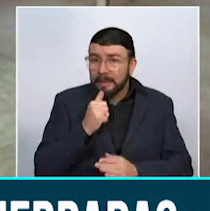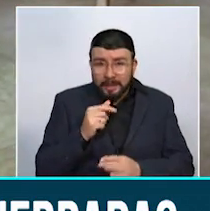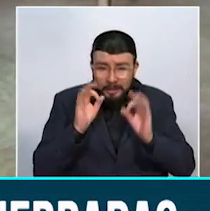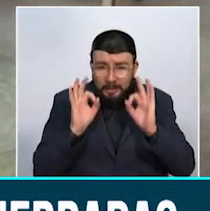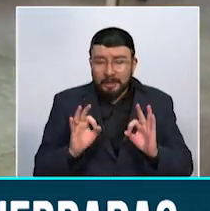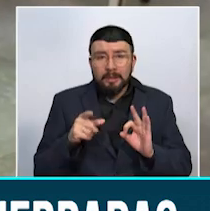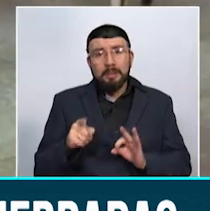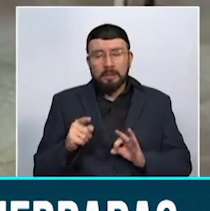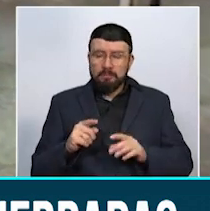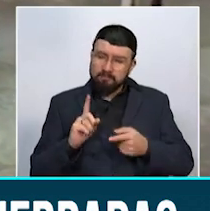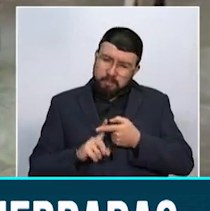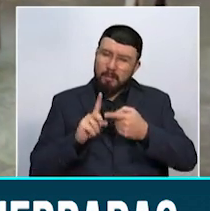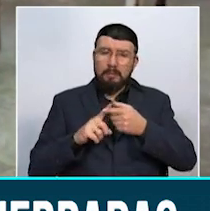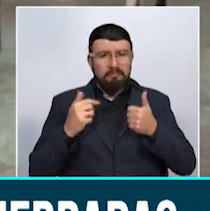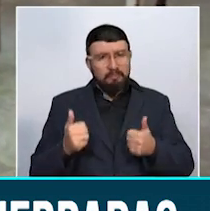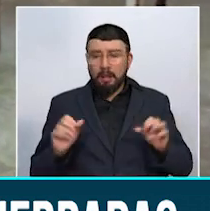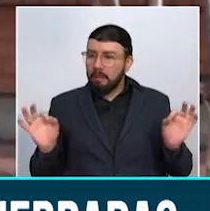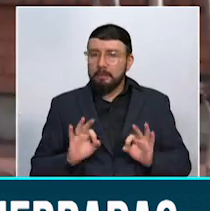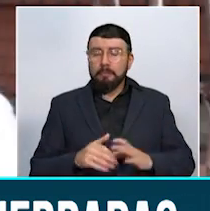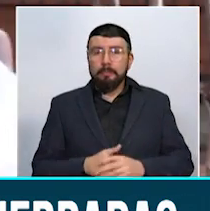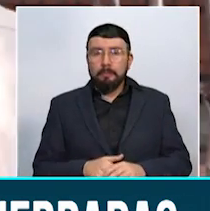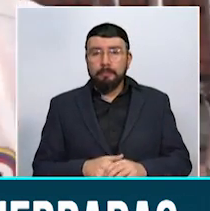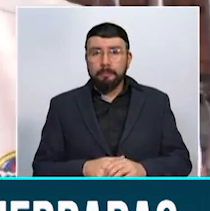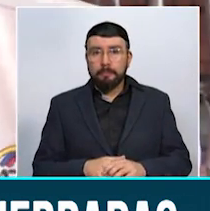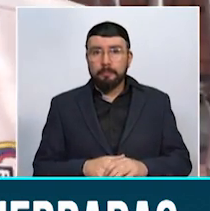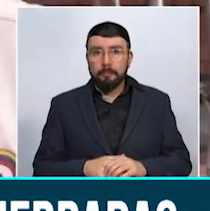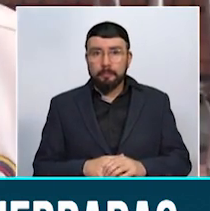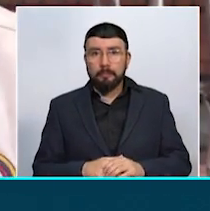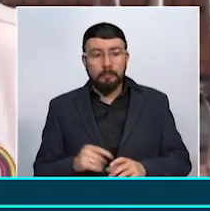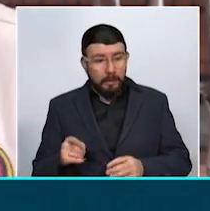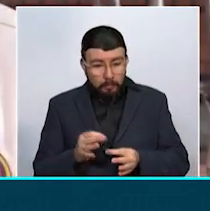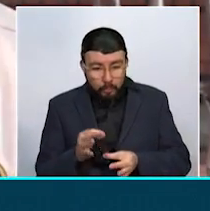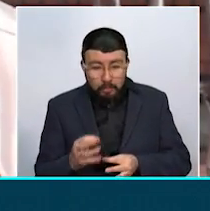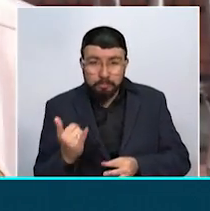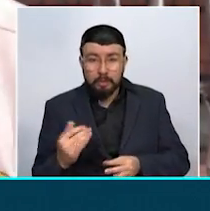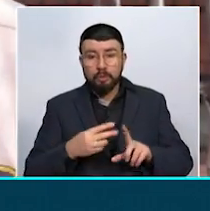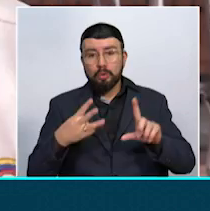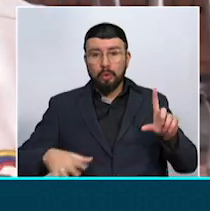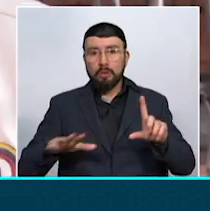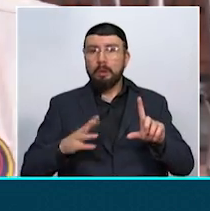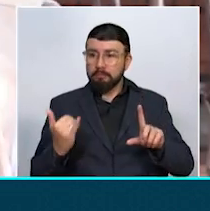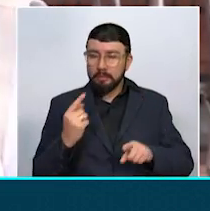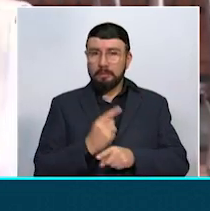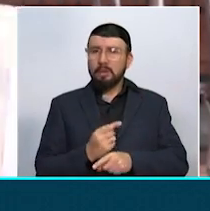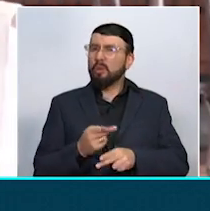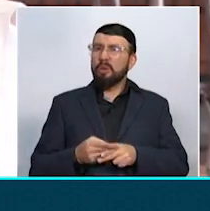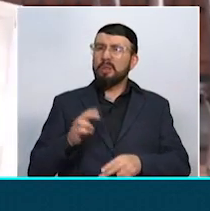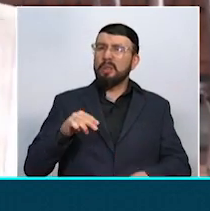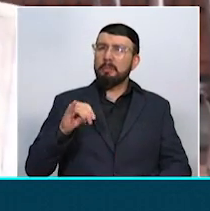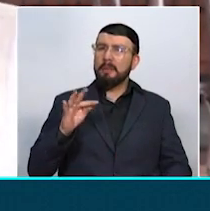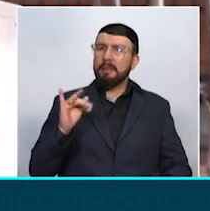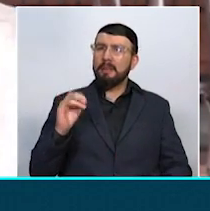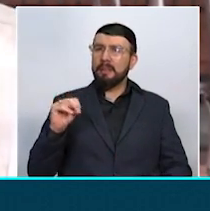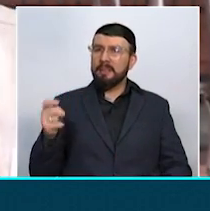más óptimas dentro de las aulas. Hoy estamos en el municipio de Dos Quebradas haciendo una actividad que se conoce como mitin, que es un momento muy